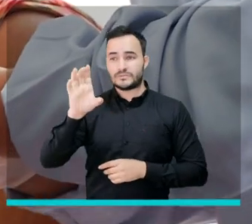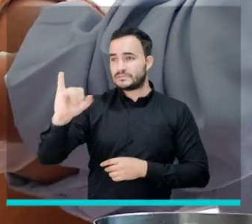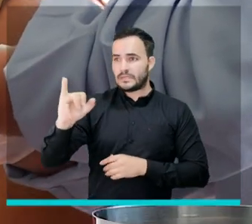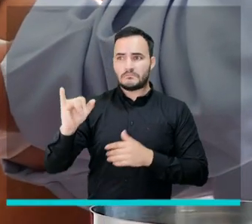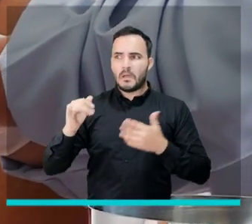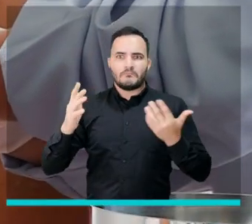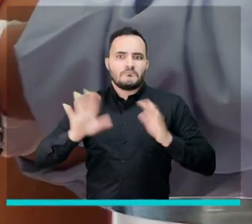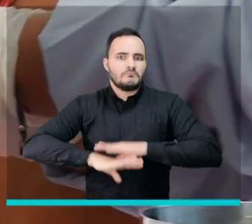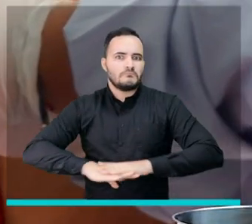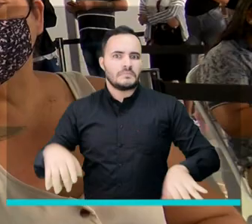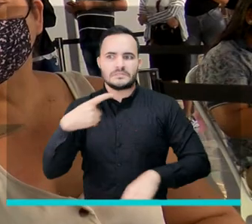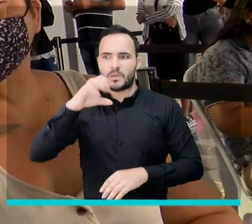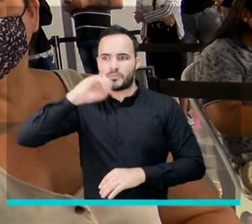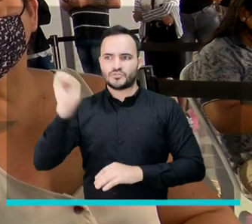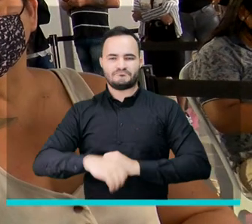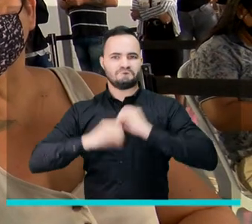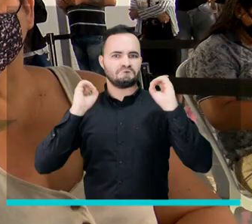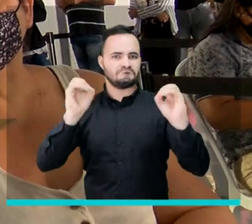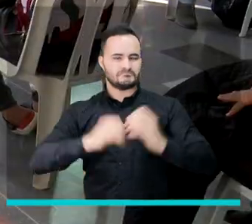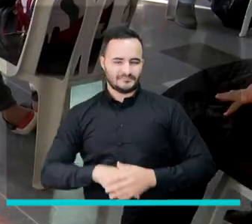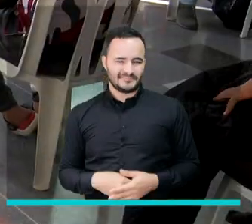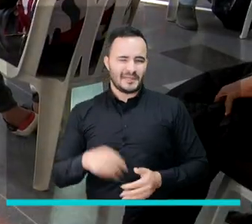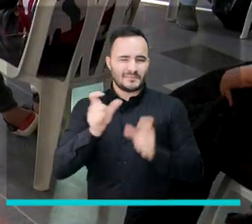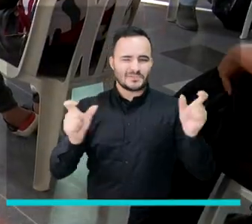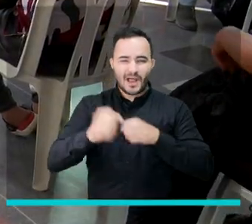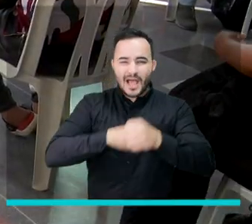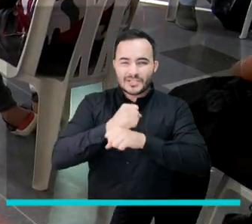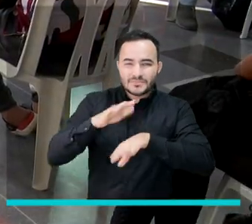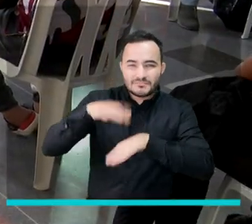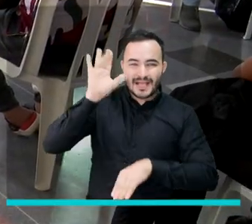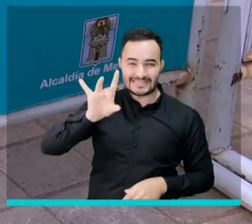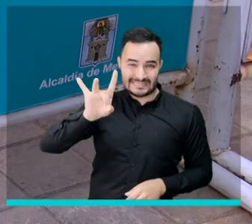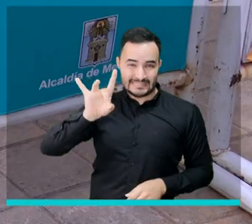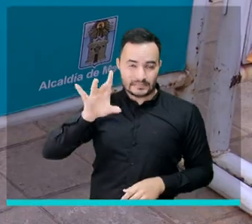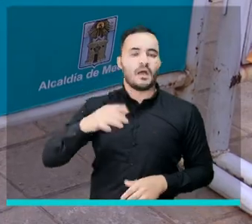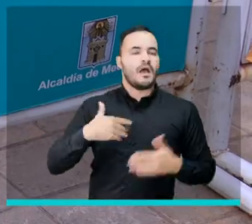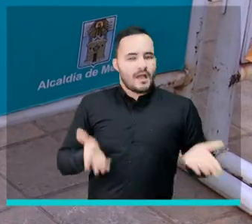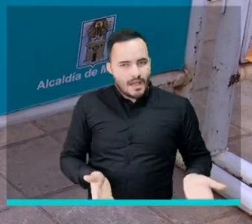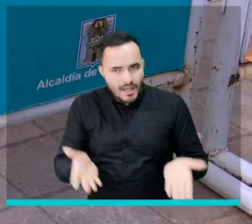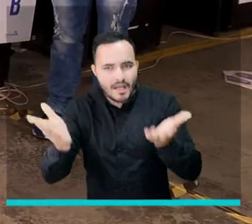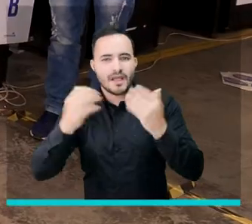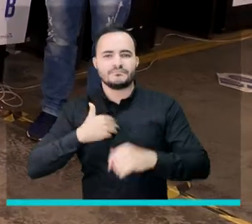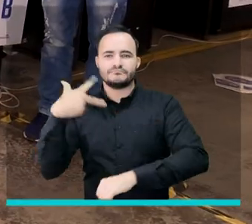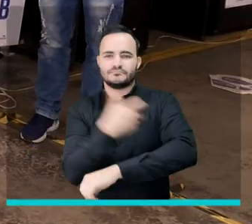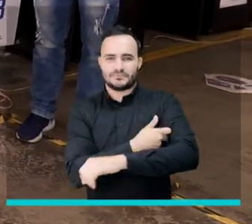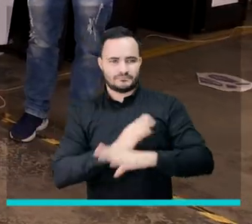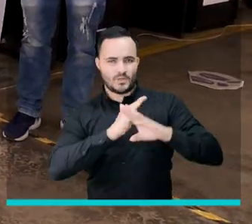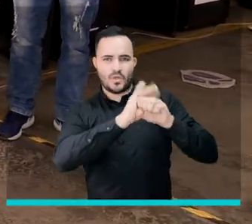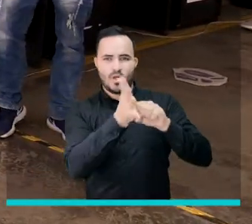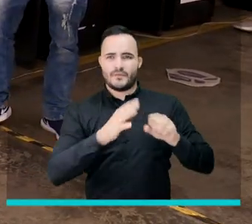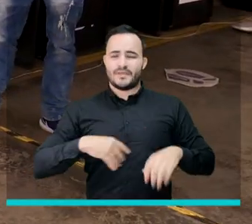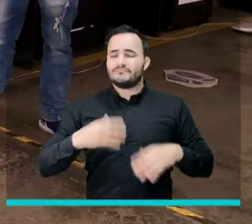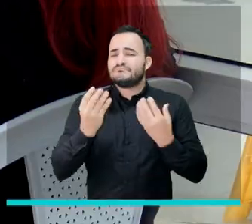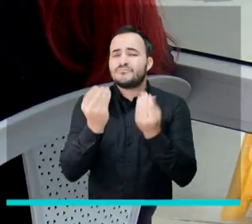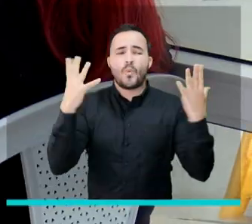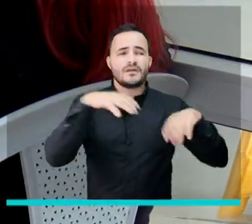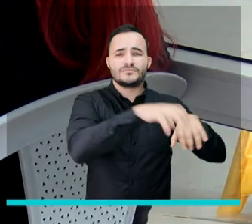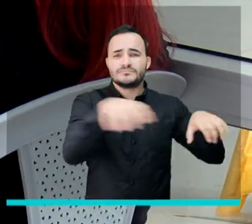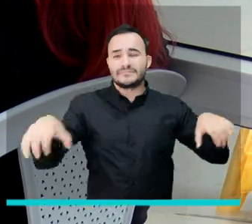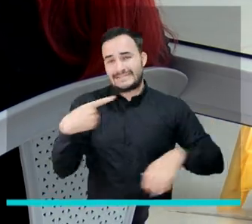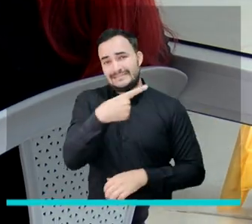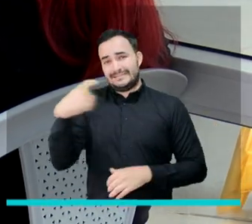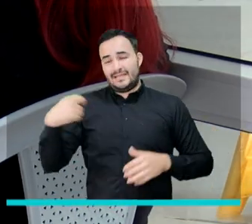y del 100% en soluciones de ingresos a UCI. El llamado es a que las personas mayores de 15 años asistan a aplicarse el